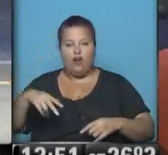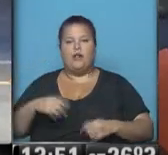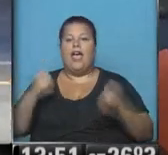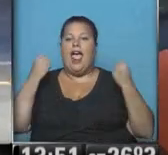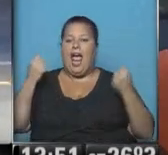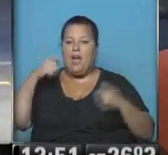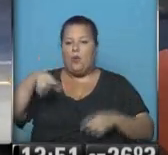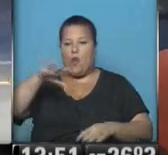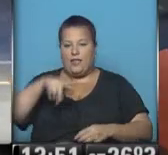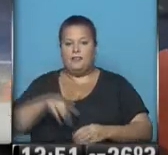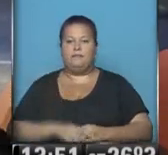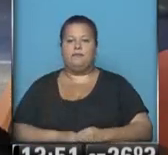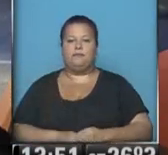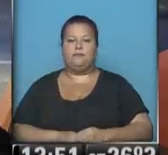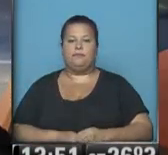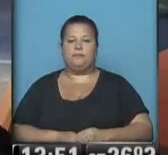en el Mato Grosso.